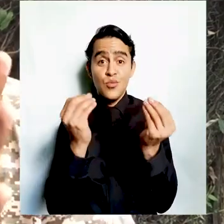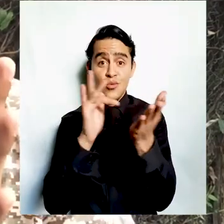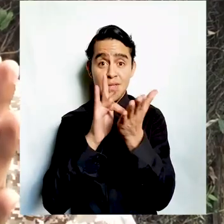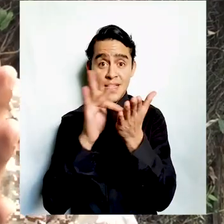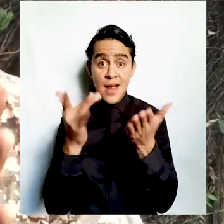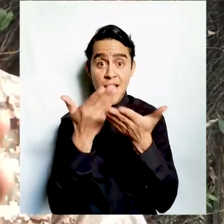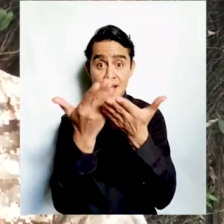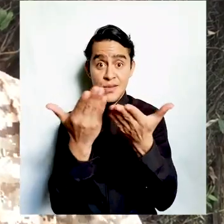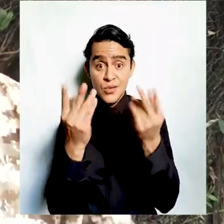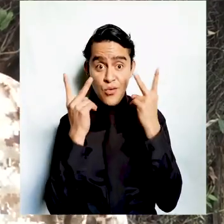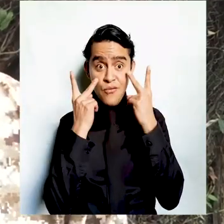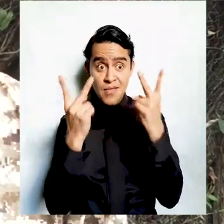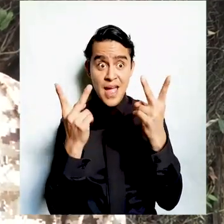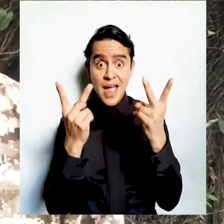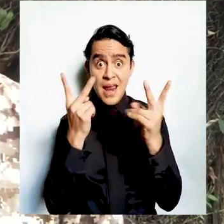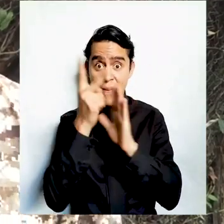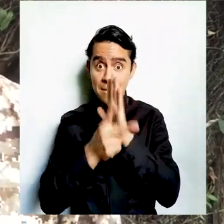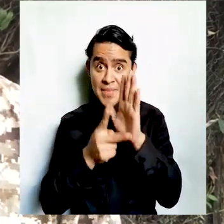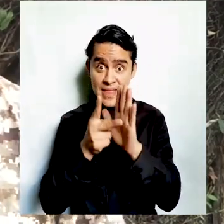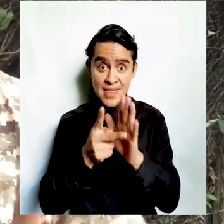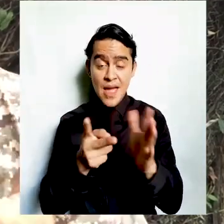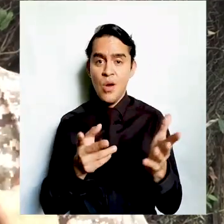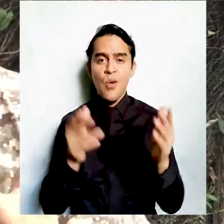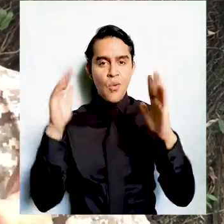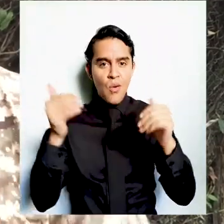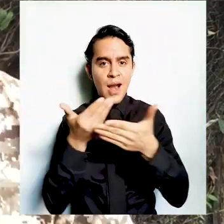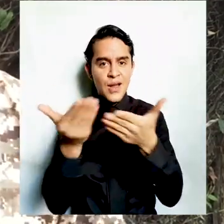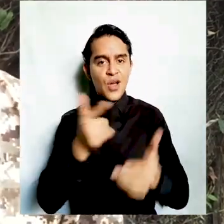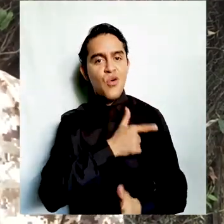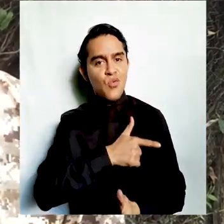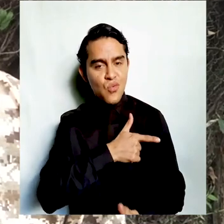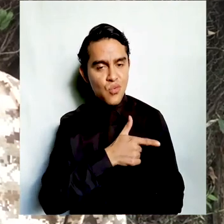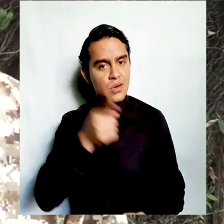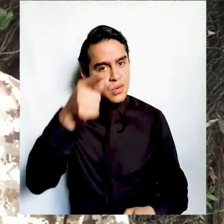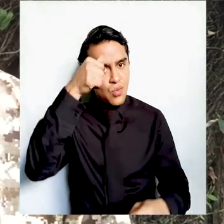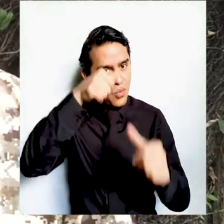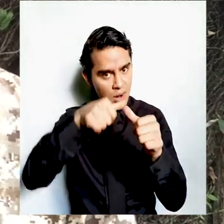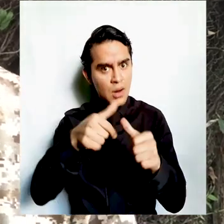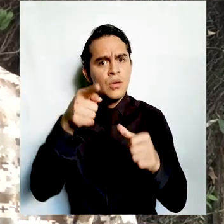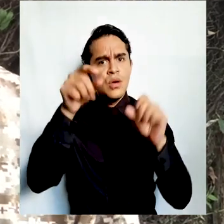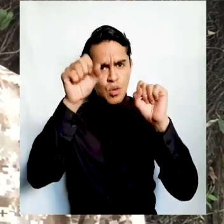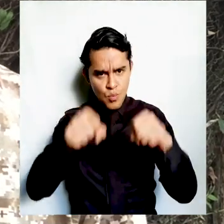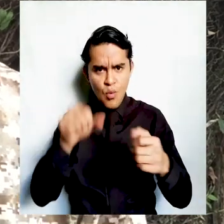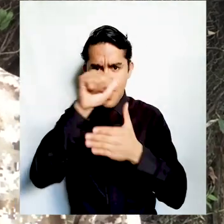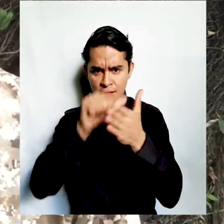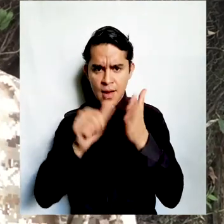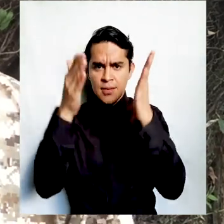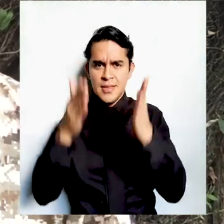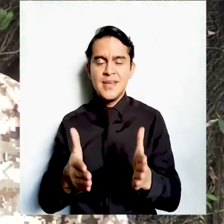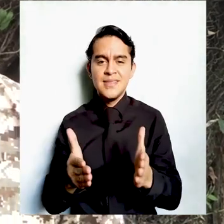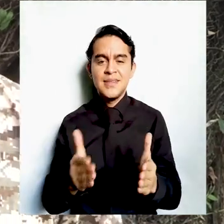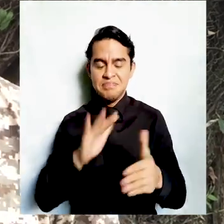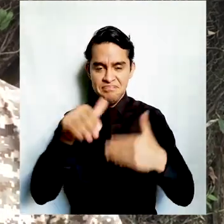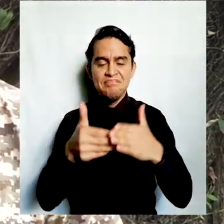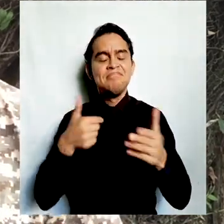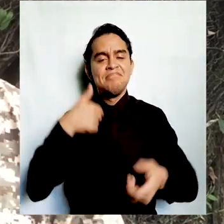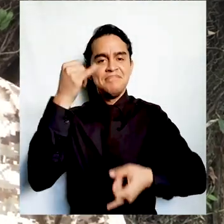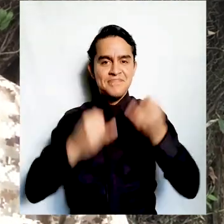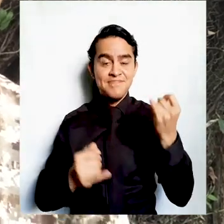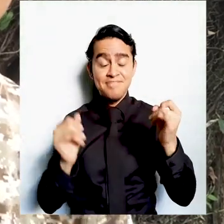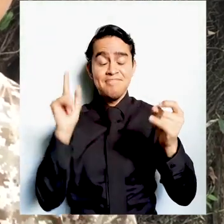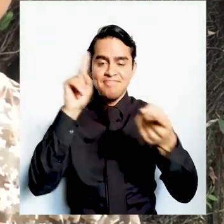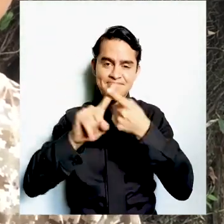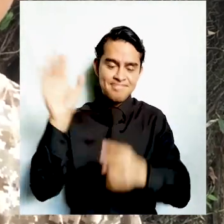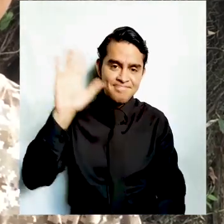Muchísimas gracias por haber visto mi video. Espero que haya sido de tu lado y recuerda que tú puedes ser un gran artista. Es todo de mi parte.